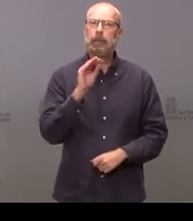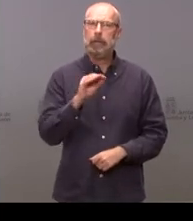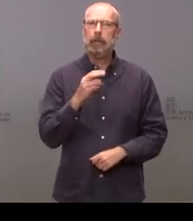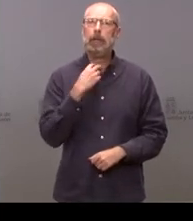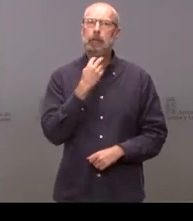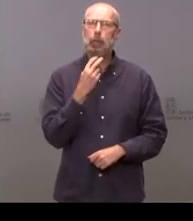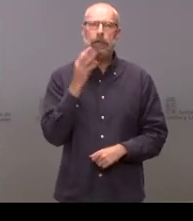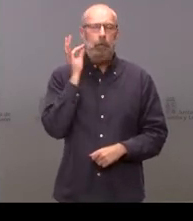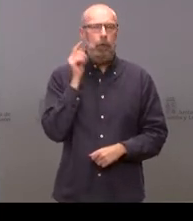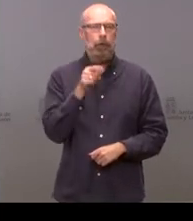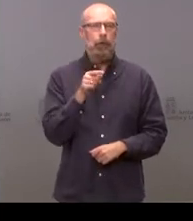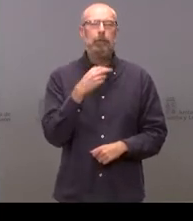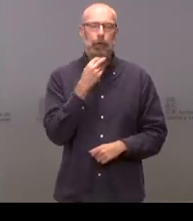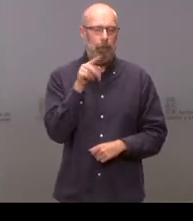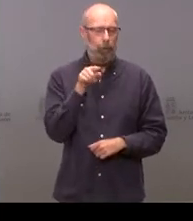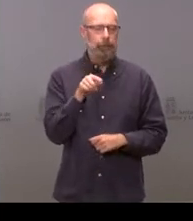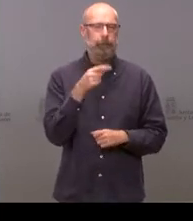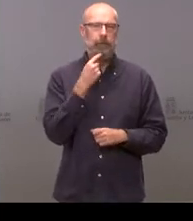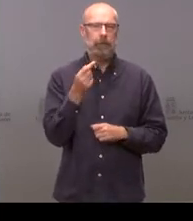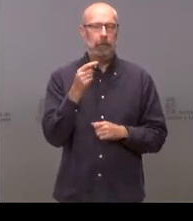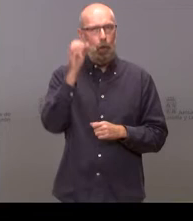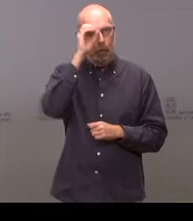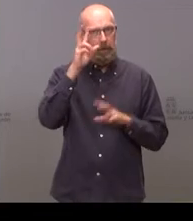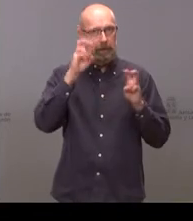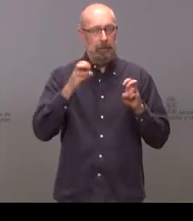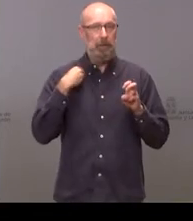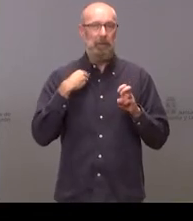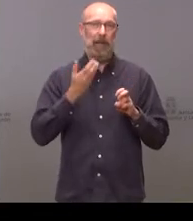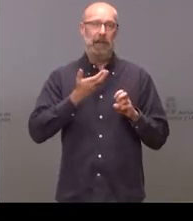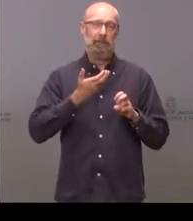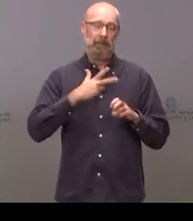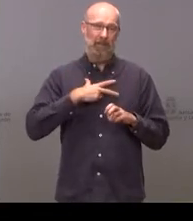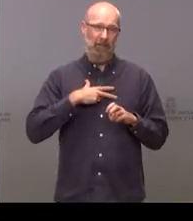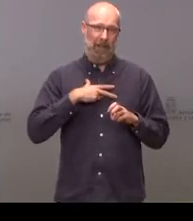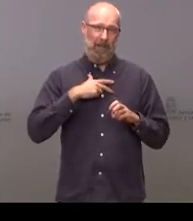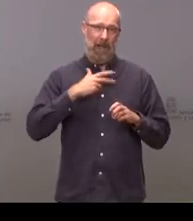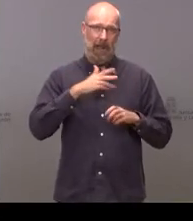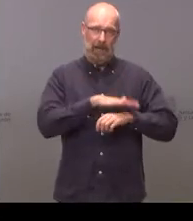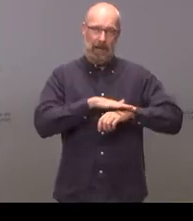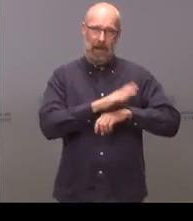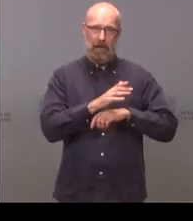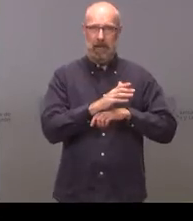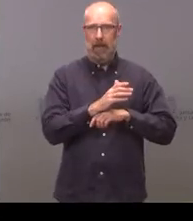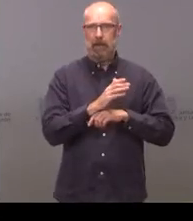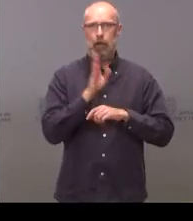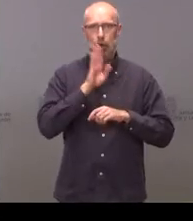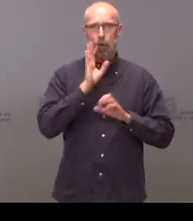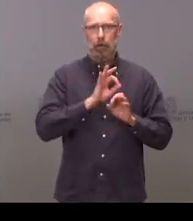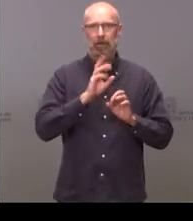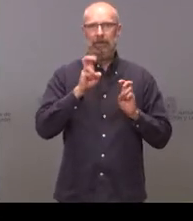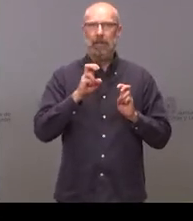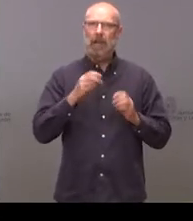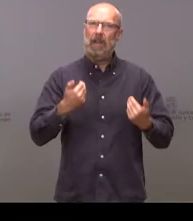que opina de que la fiscalía anticorrupción pida responsabilidades económicas a la junta por el caso de la trama eólica